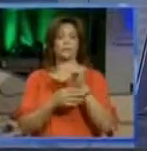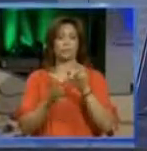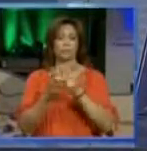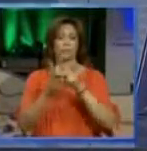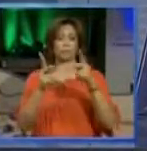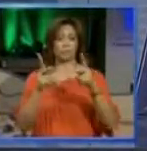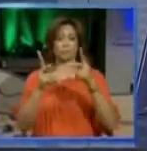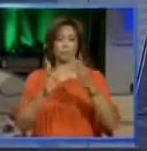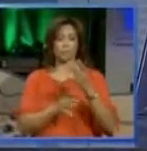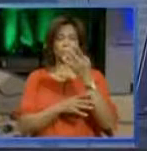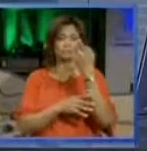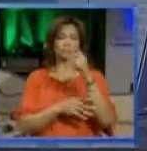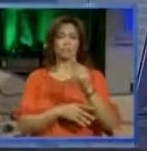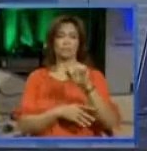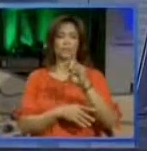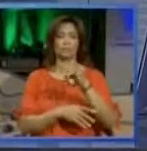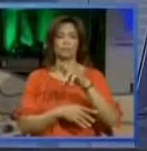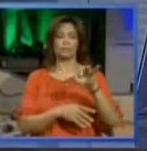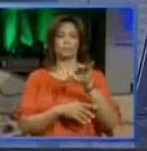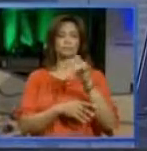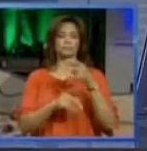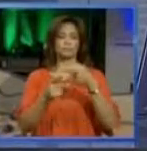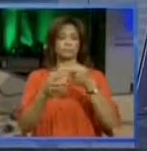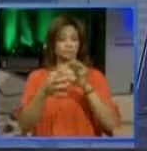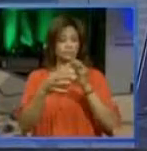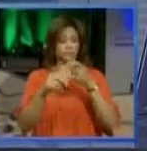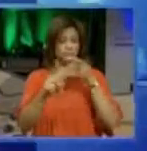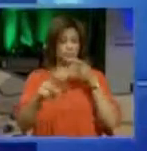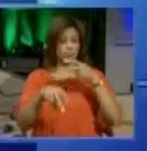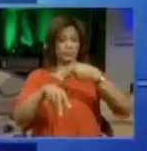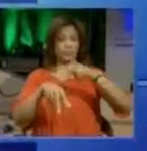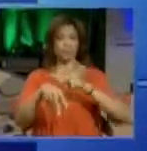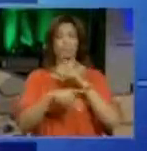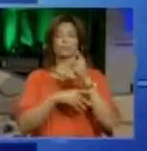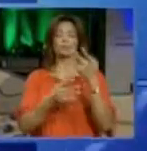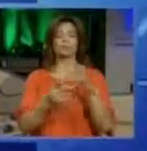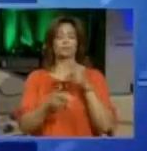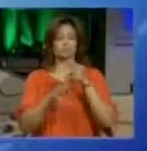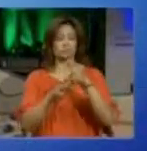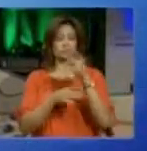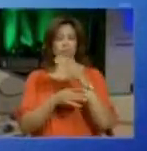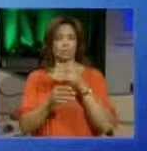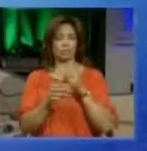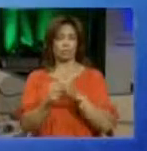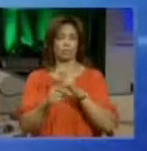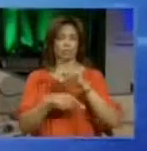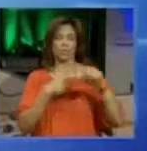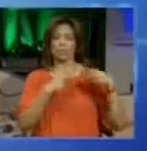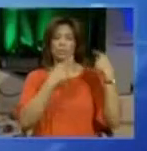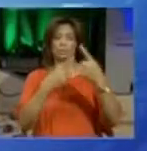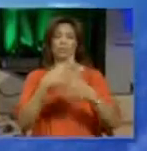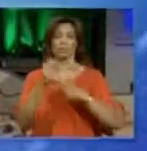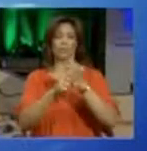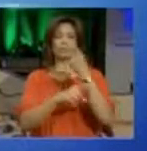periodista Limaris Suárez de Puerto Rico. Especialista en estos temas, ha dado seguimiento durante muchos